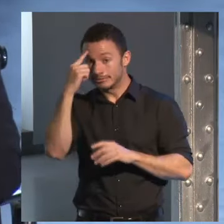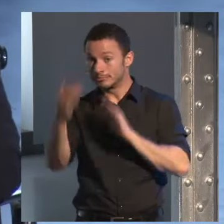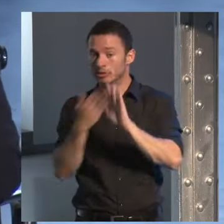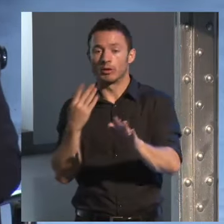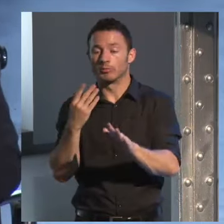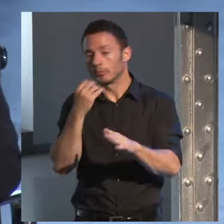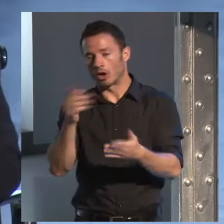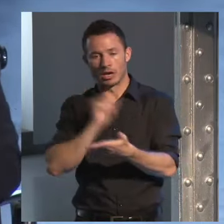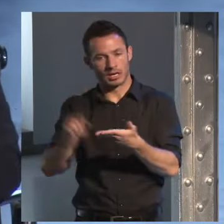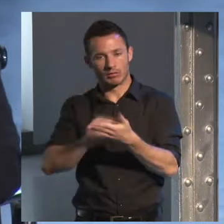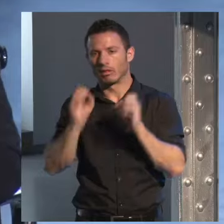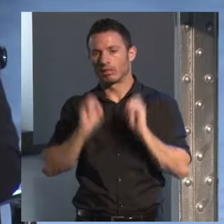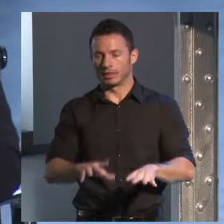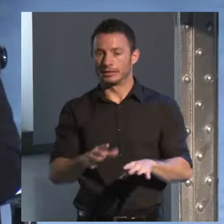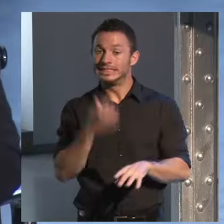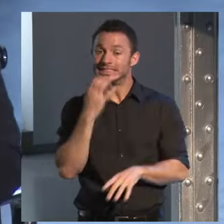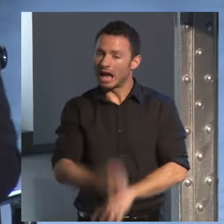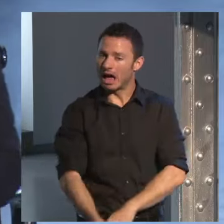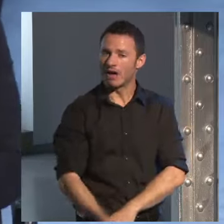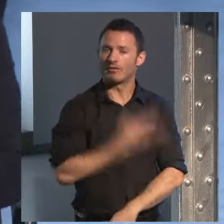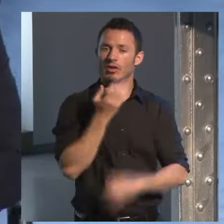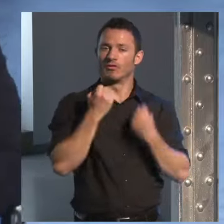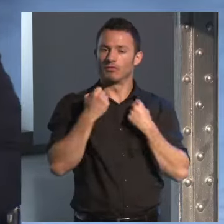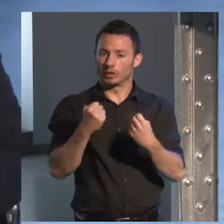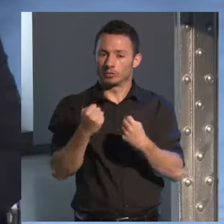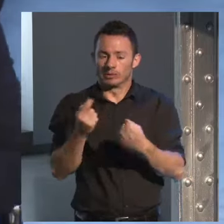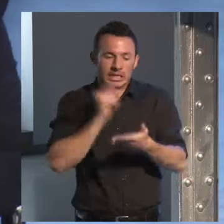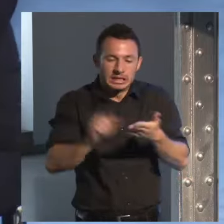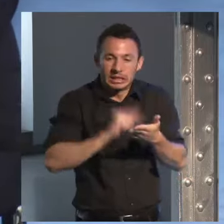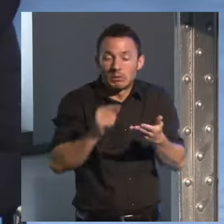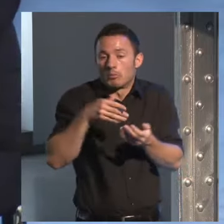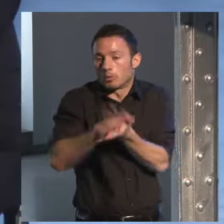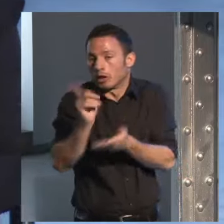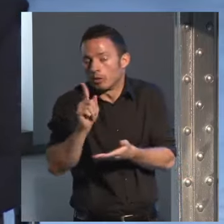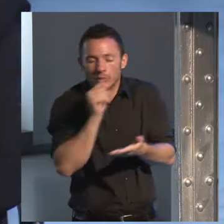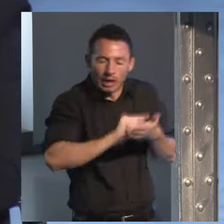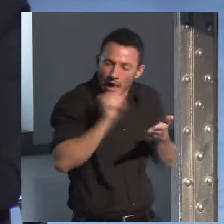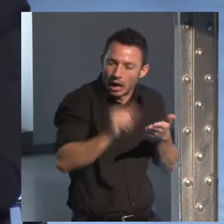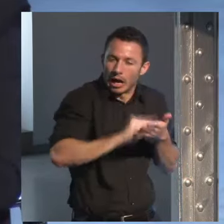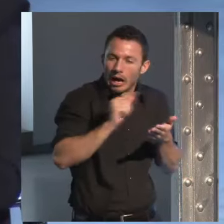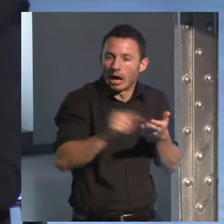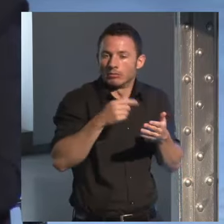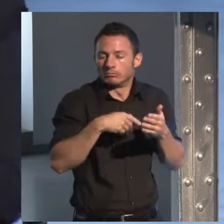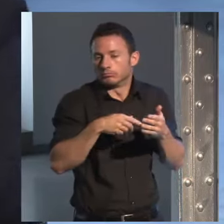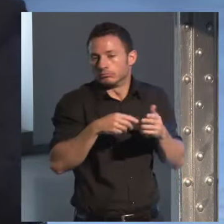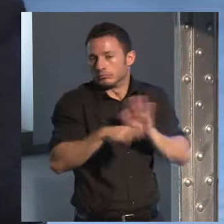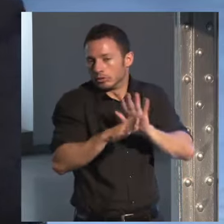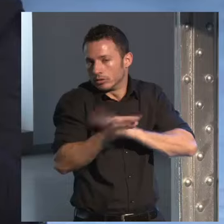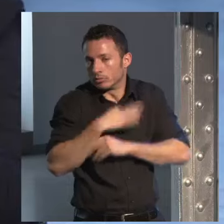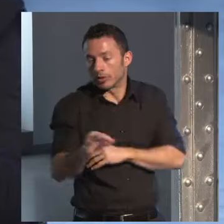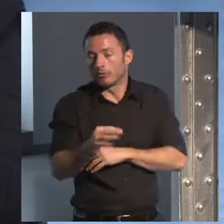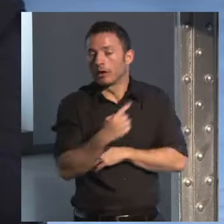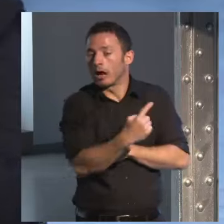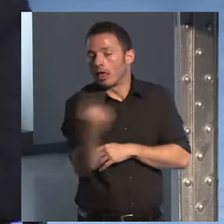y si tienes una vocación enorme escribe y no publiques yo qué sé hay muchas variedades ahí según como